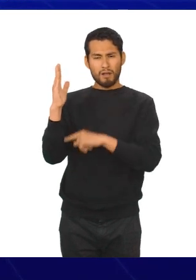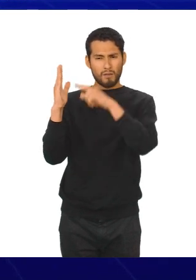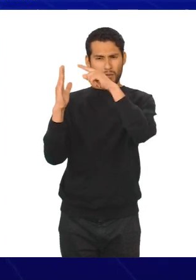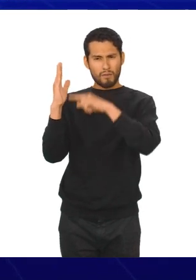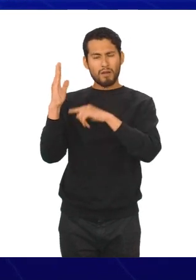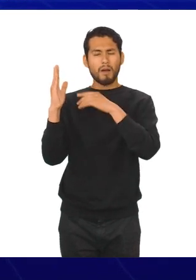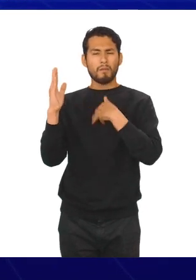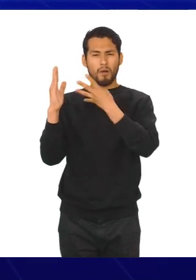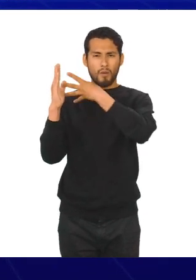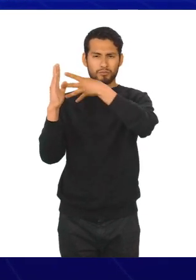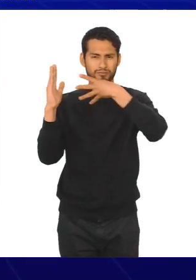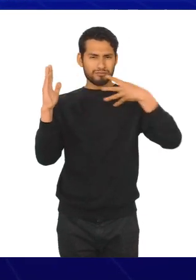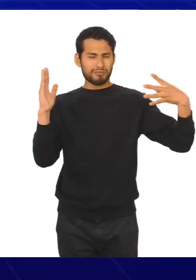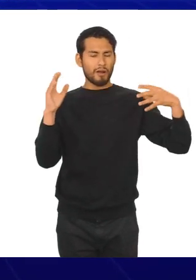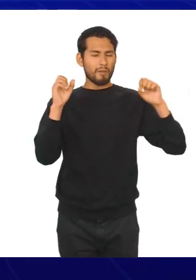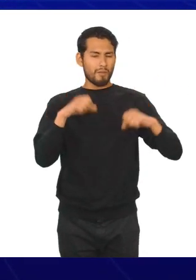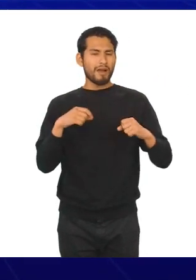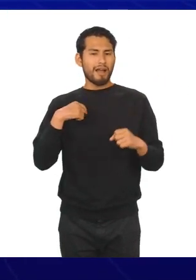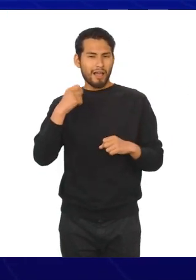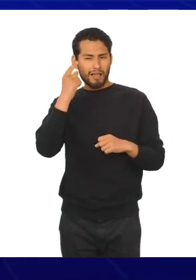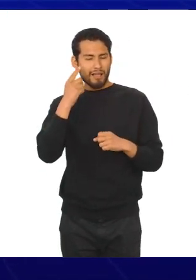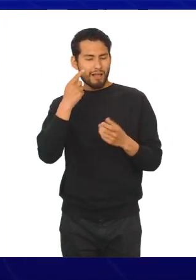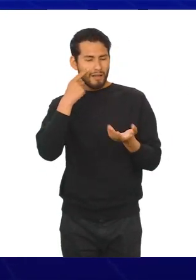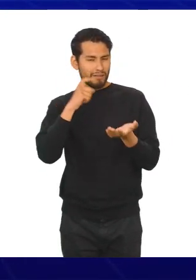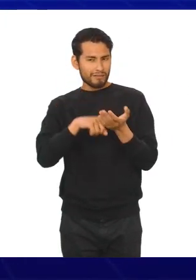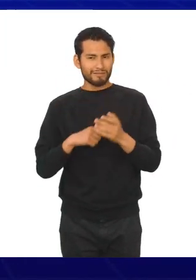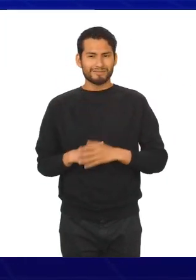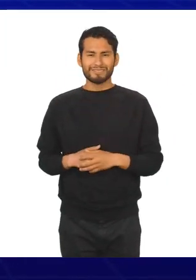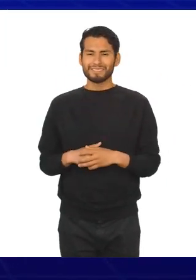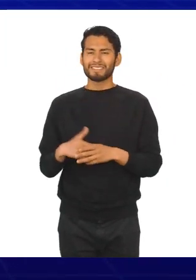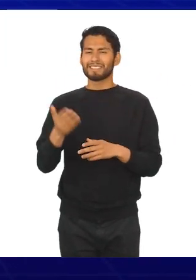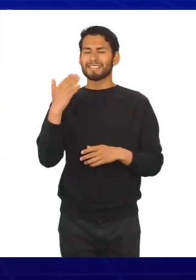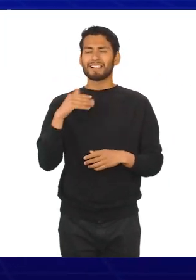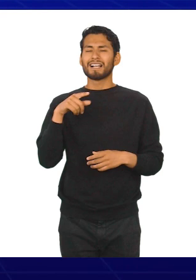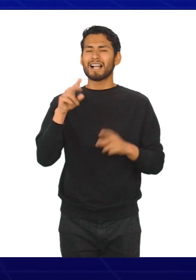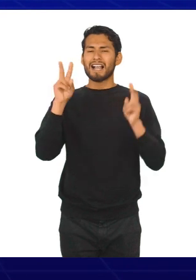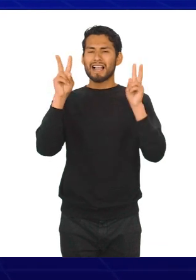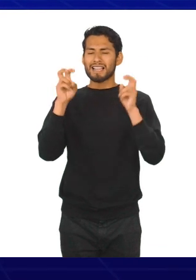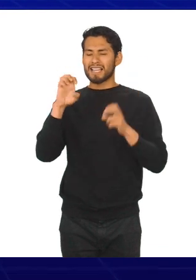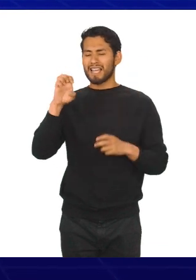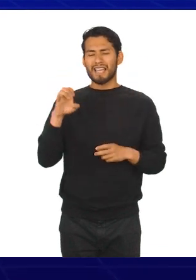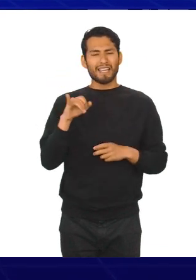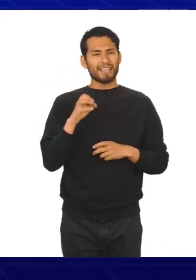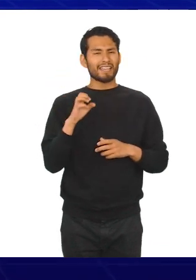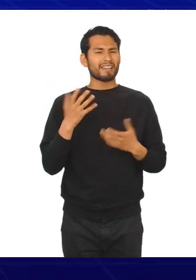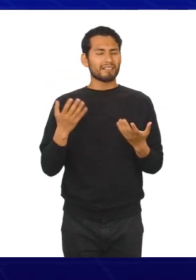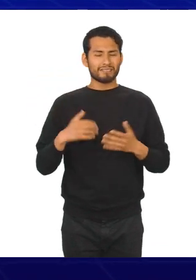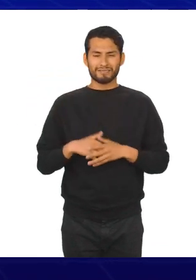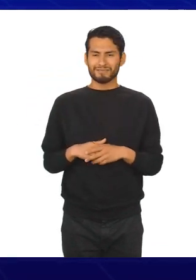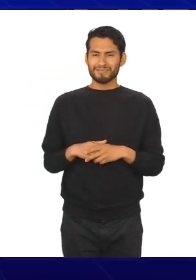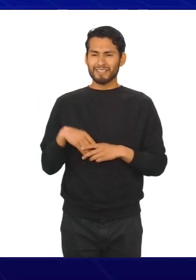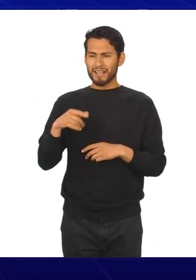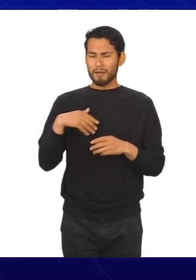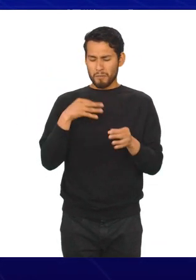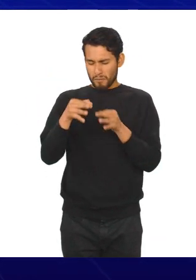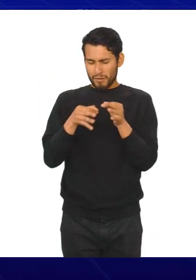nos facilitan su lectura e interpretación. En sexto lugar, está el título de eje, que es el texto descriptivo que se alinea